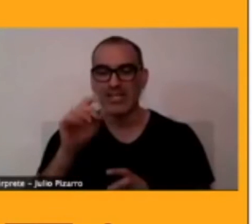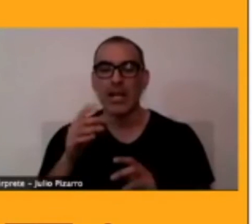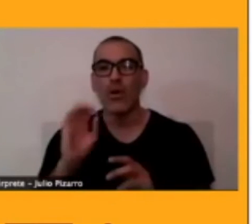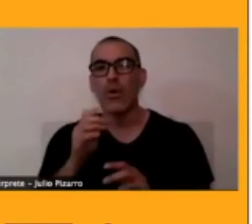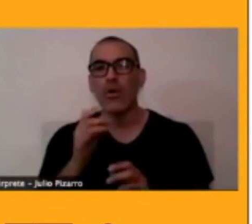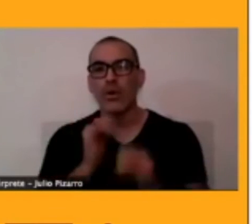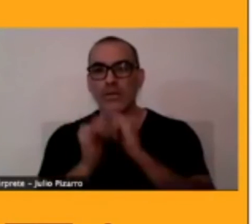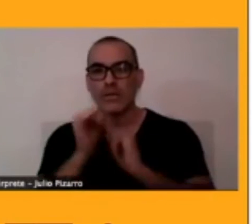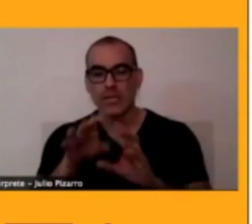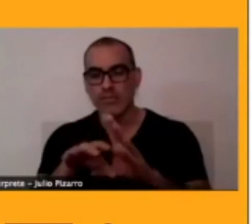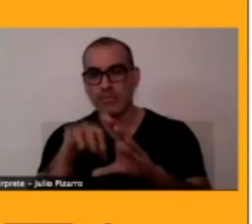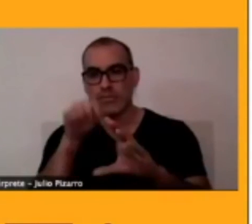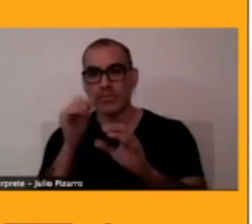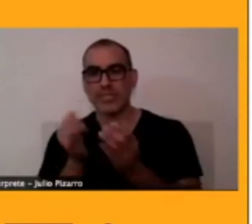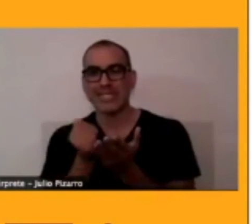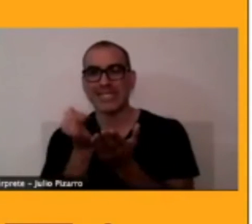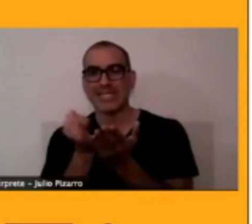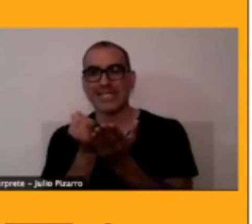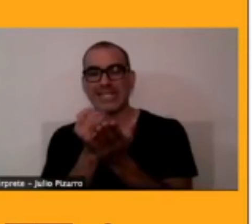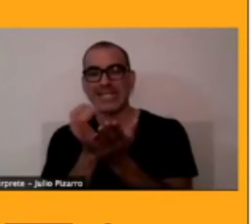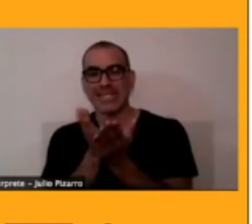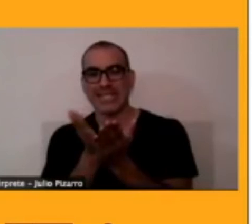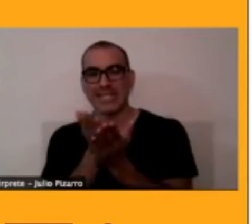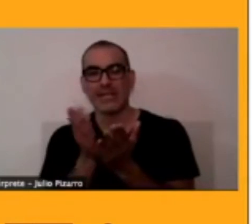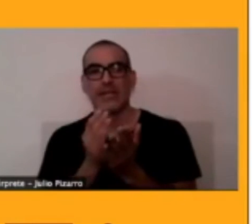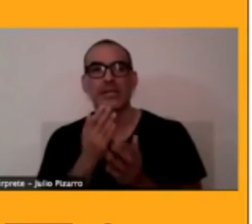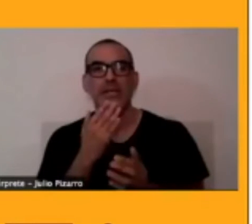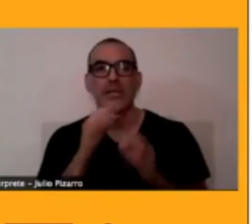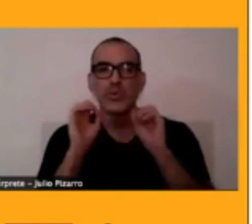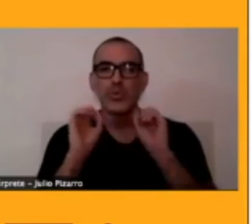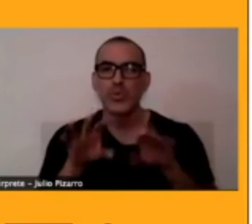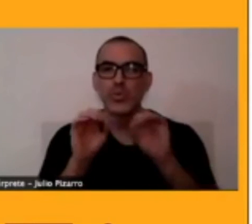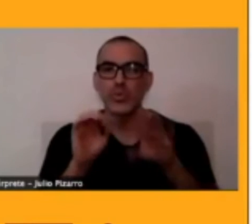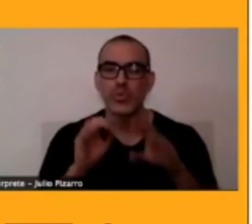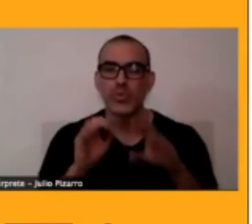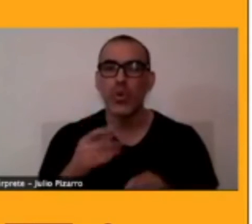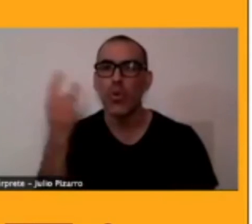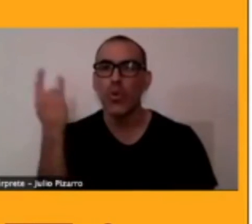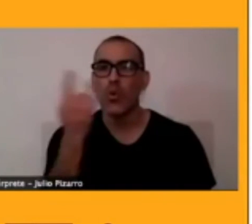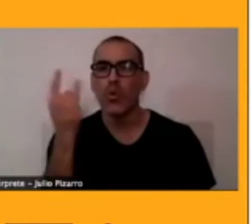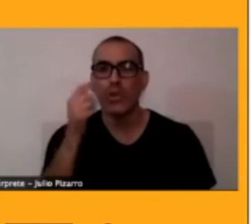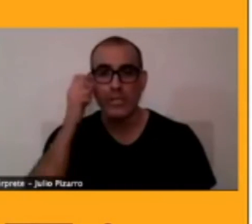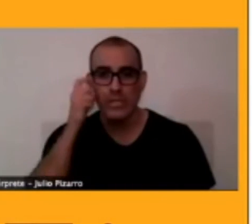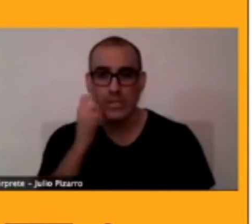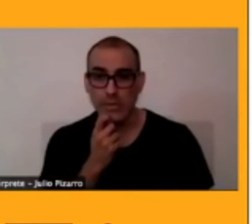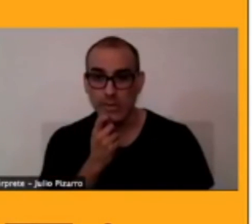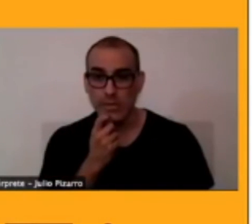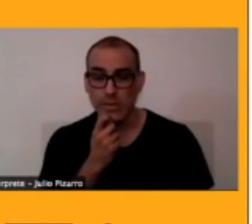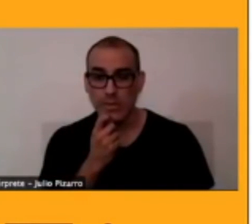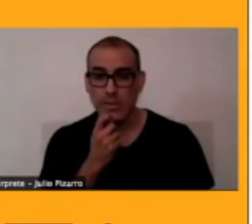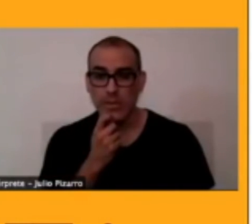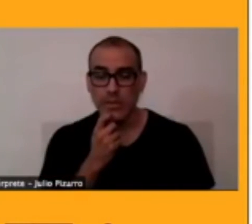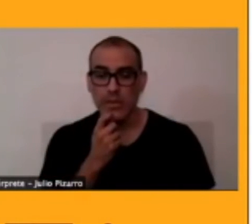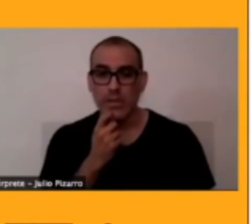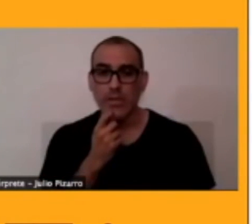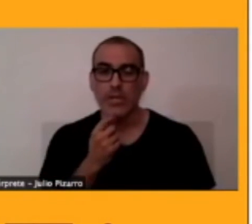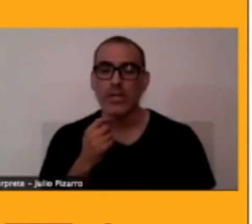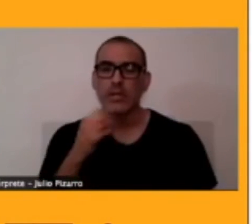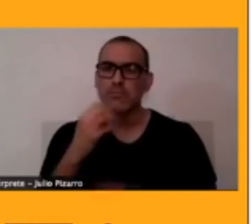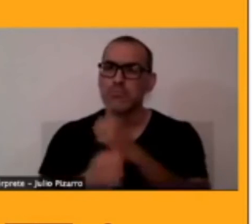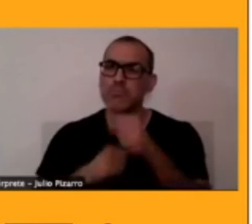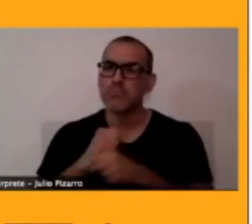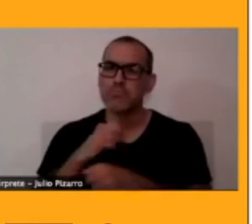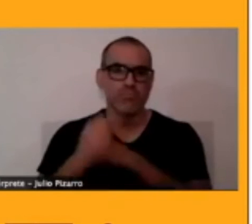capacitaciones regulares por parte de la Universidad Arturo Prat que cada año están realizando y son para